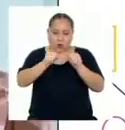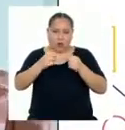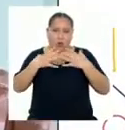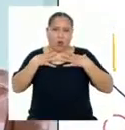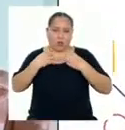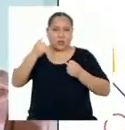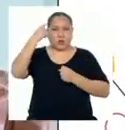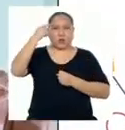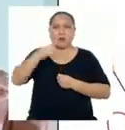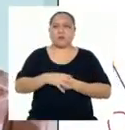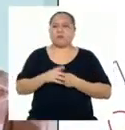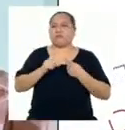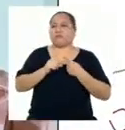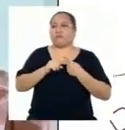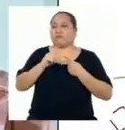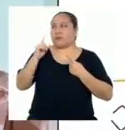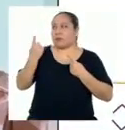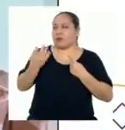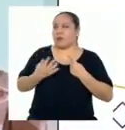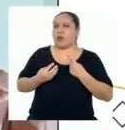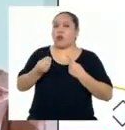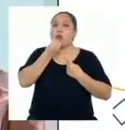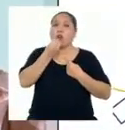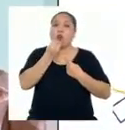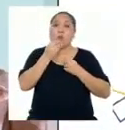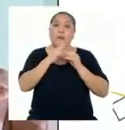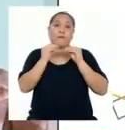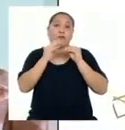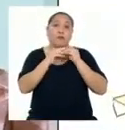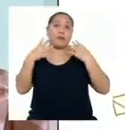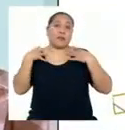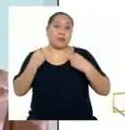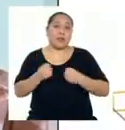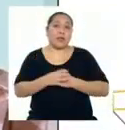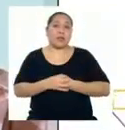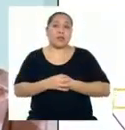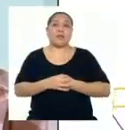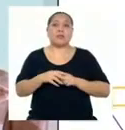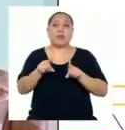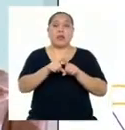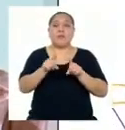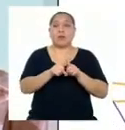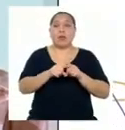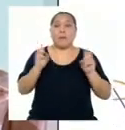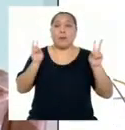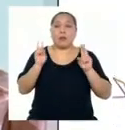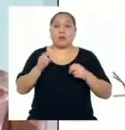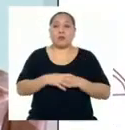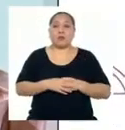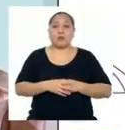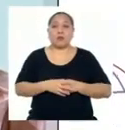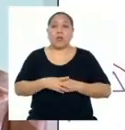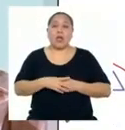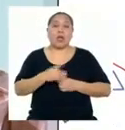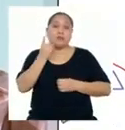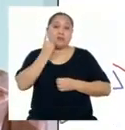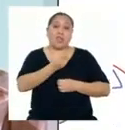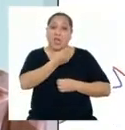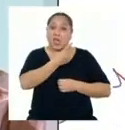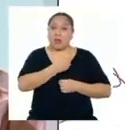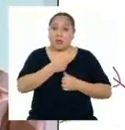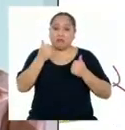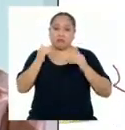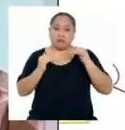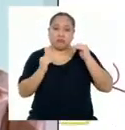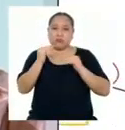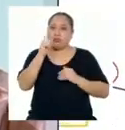mental? Primeramente, debemos comer frutas sanas, también verduras, llevar una dieta balanceada, no